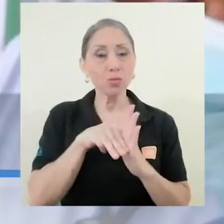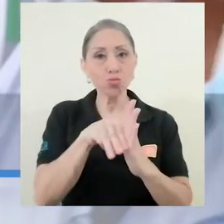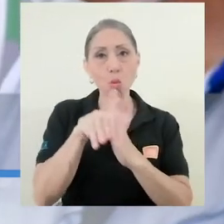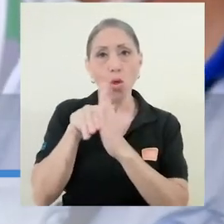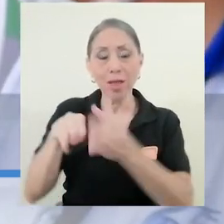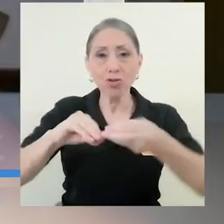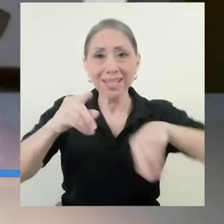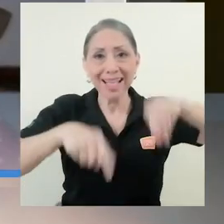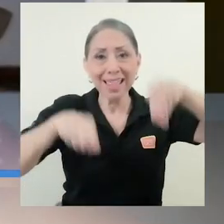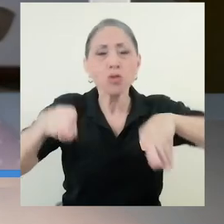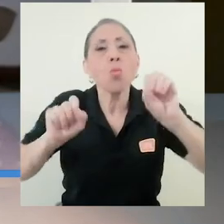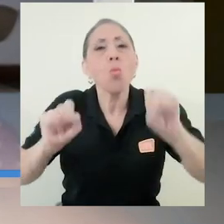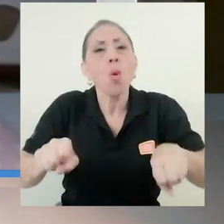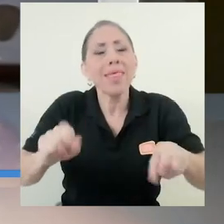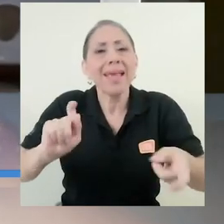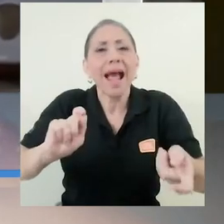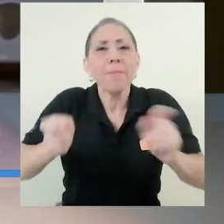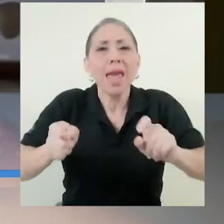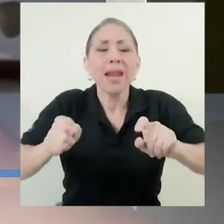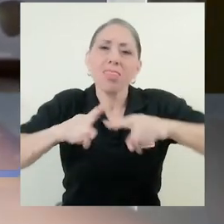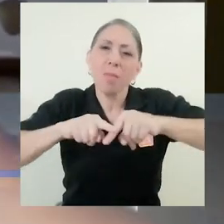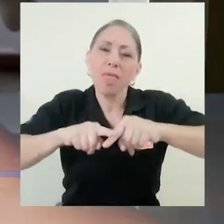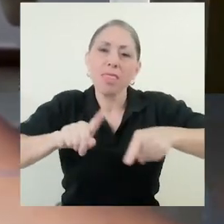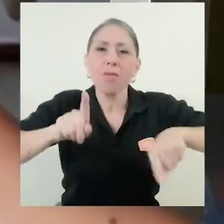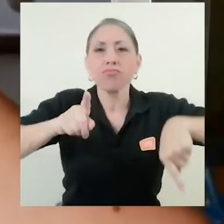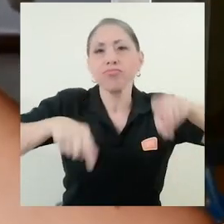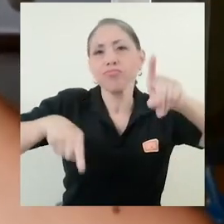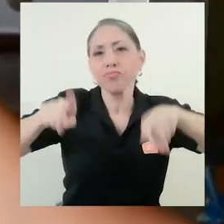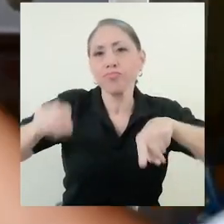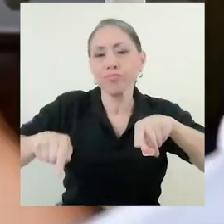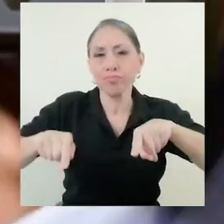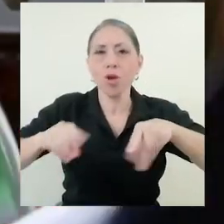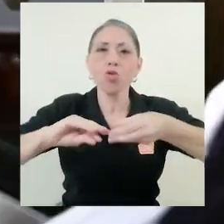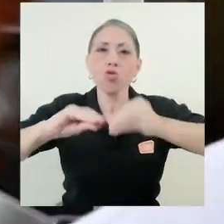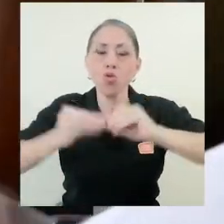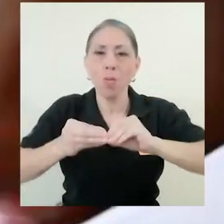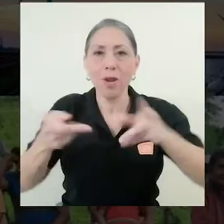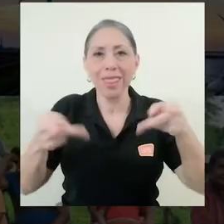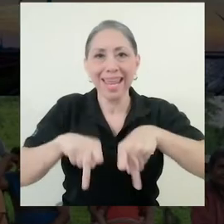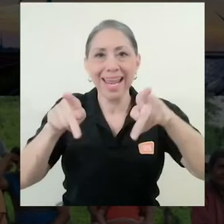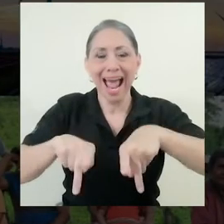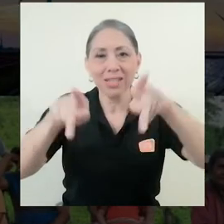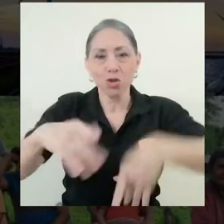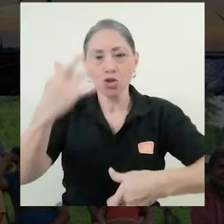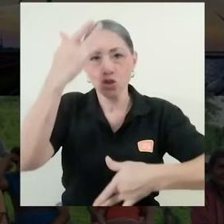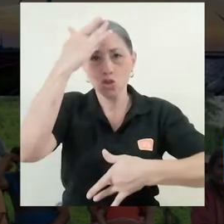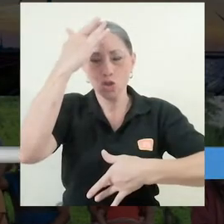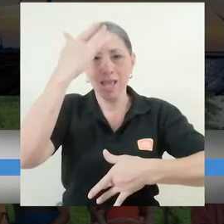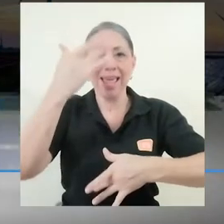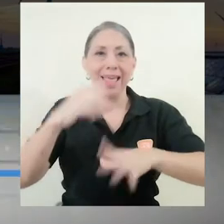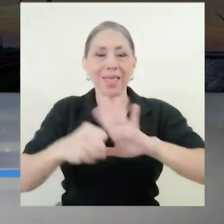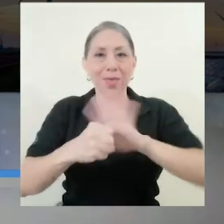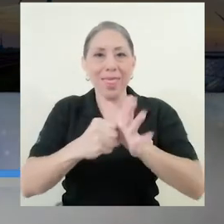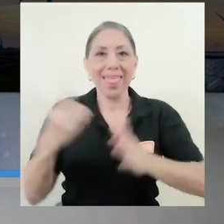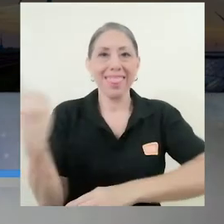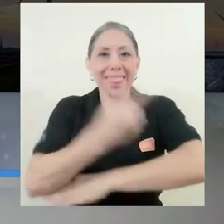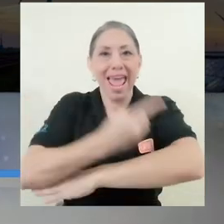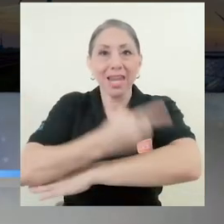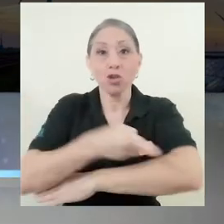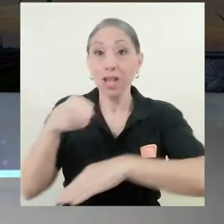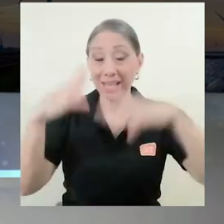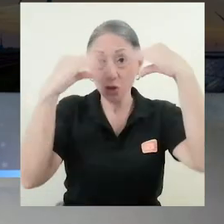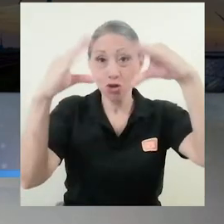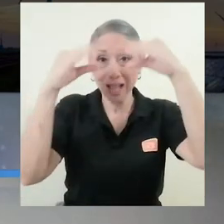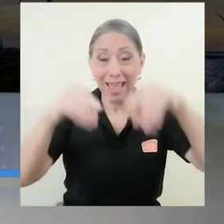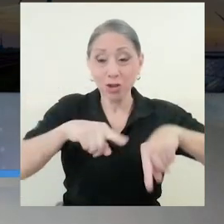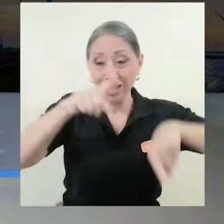podrían variar según el número de casos diarios que vaya reportando el país. Estos datos y gráficos usted los puede